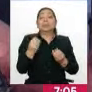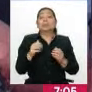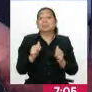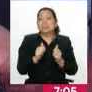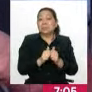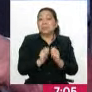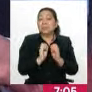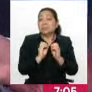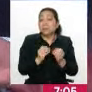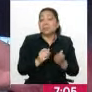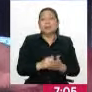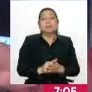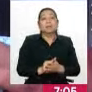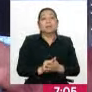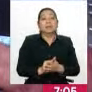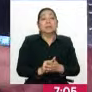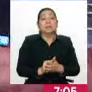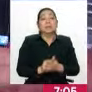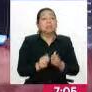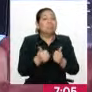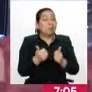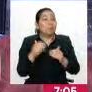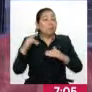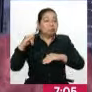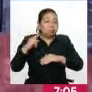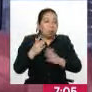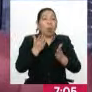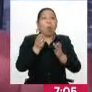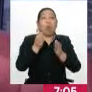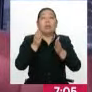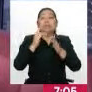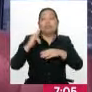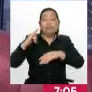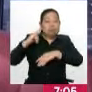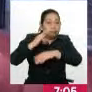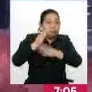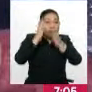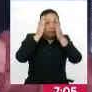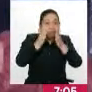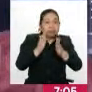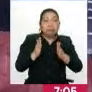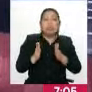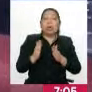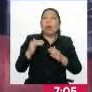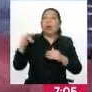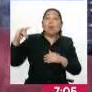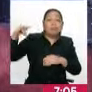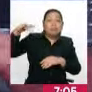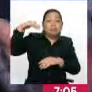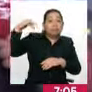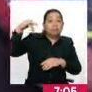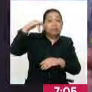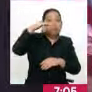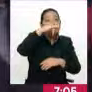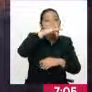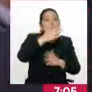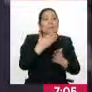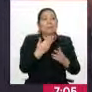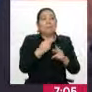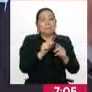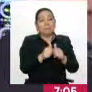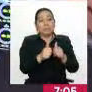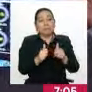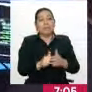separación que brindamos en el aire son de separación vertical u horizontal, y en el aeropuerto, como en este escenario 3D, es brindar la